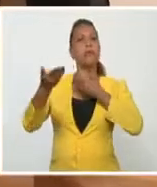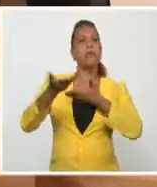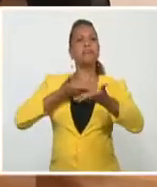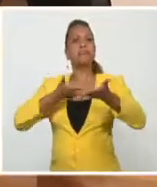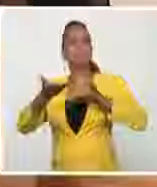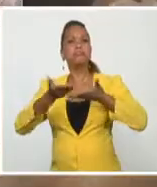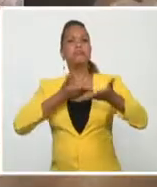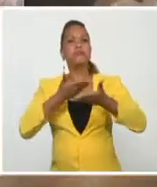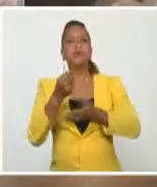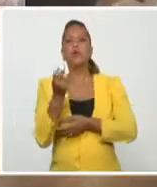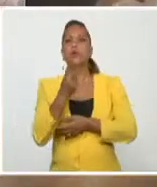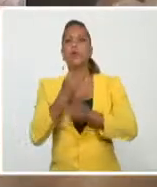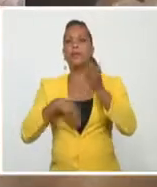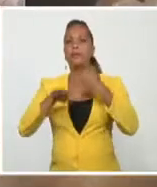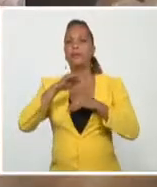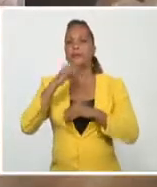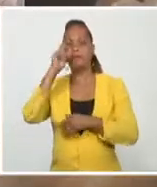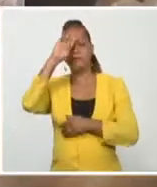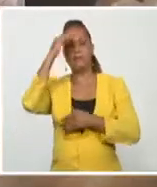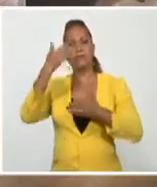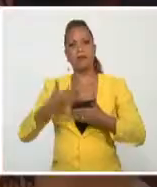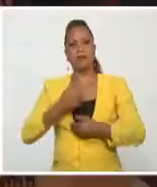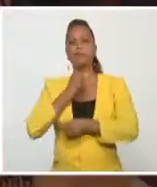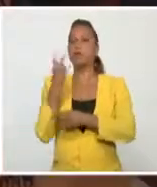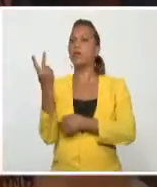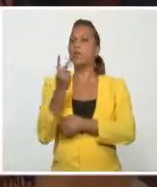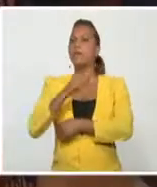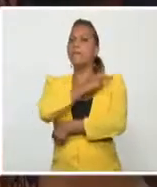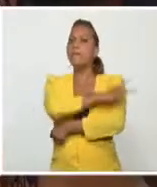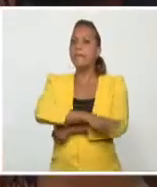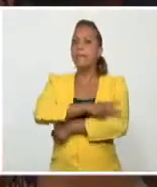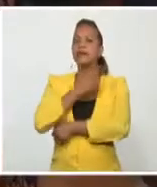ambos ministerios de salud. Gisela García Rivero, Sistema Informativo de la Televisión.